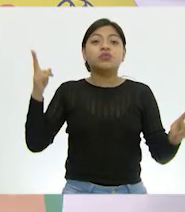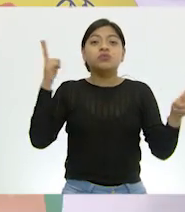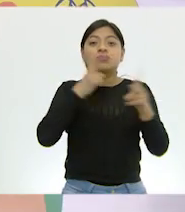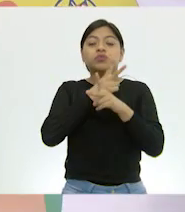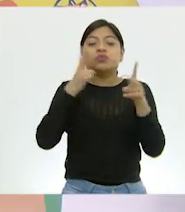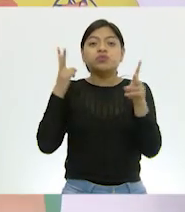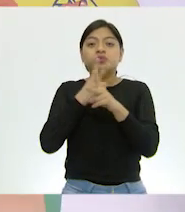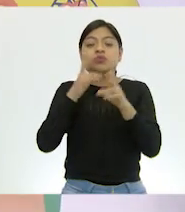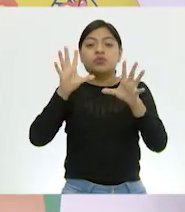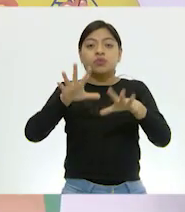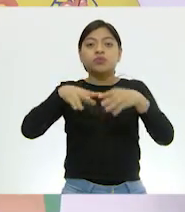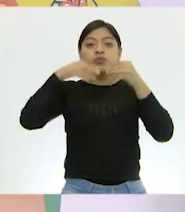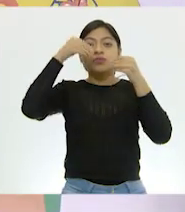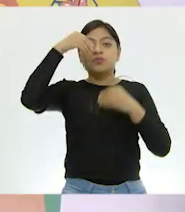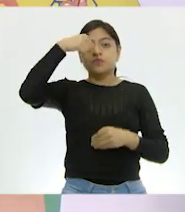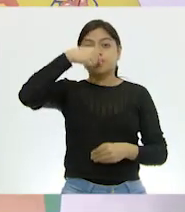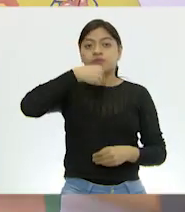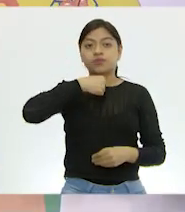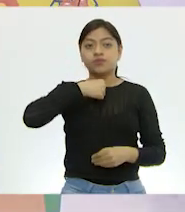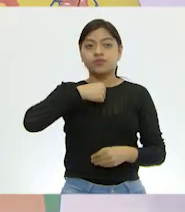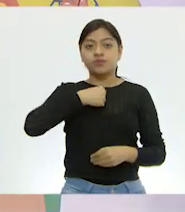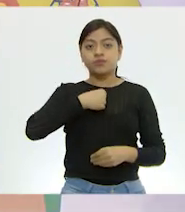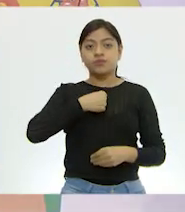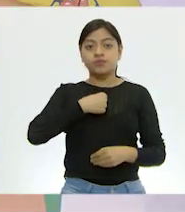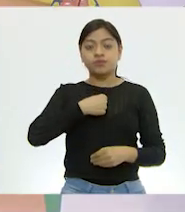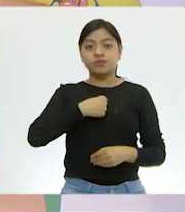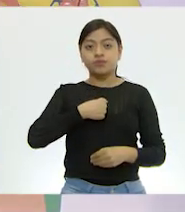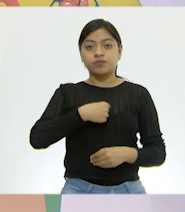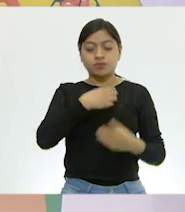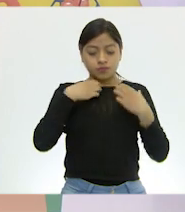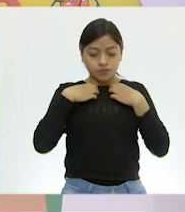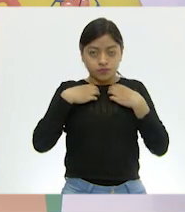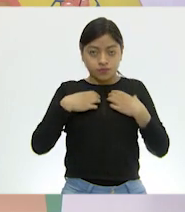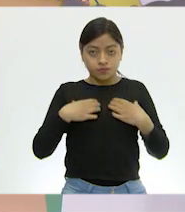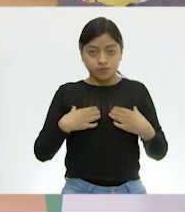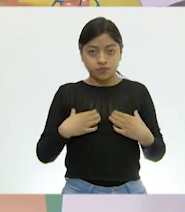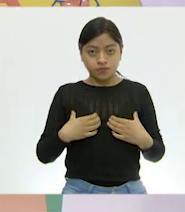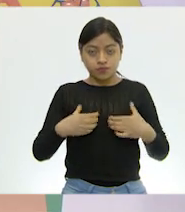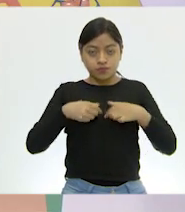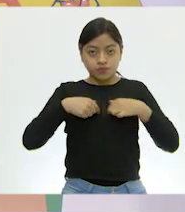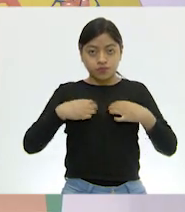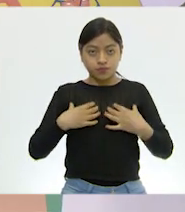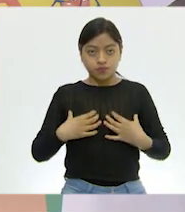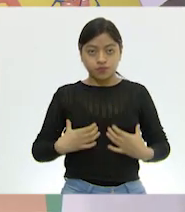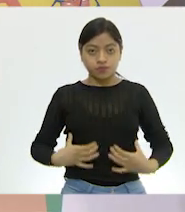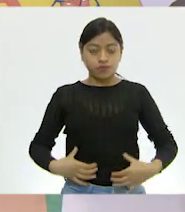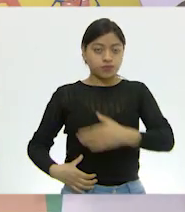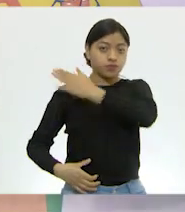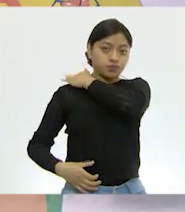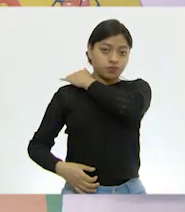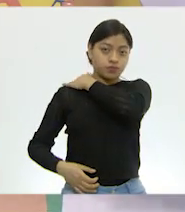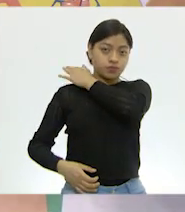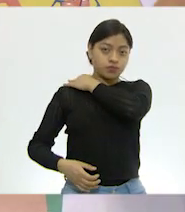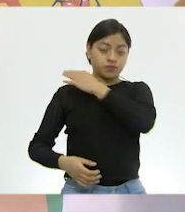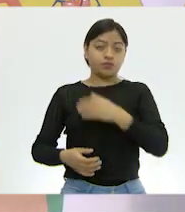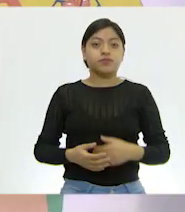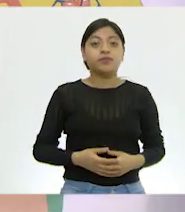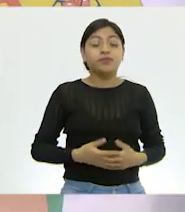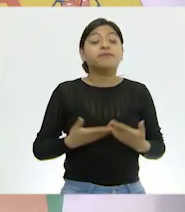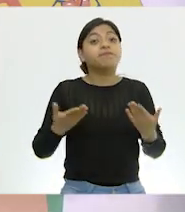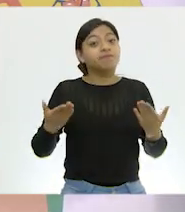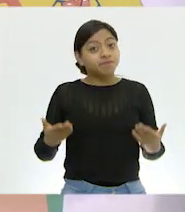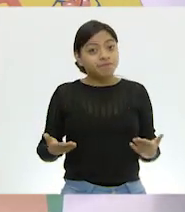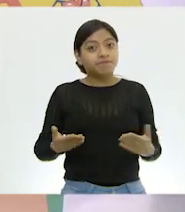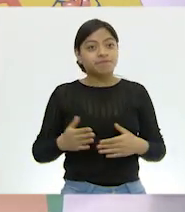que inhalamos y lo lleva hacia los pulmones, ¿verdad? Exactamente. Antes, exacto. Antes